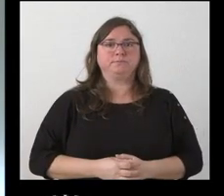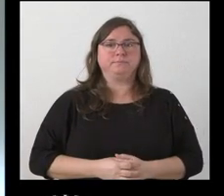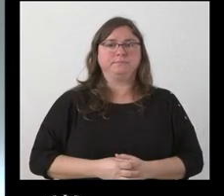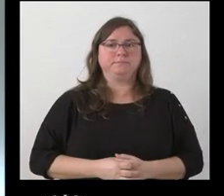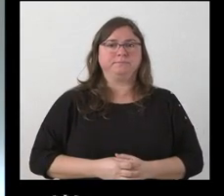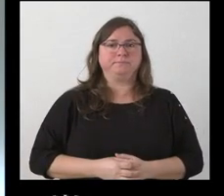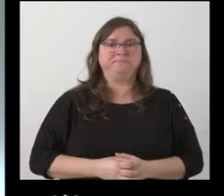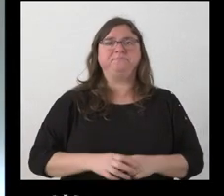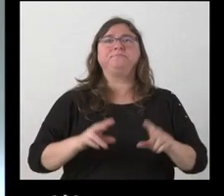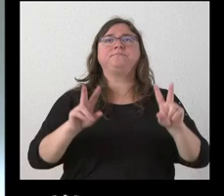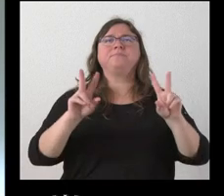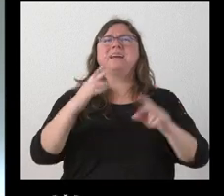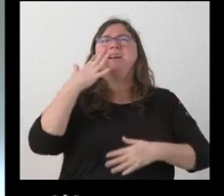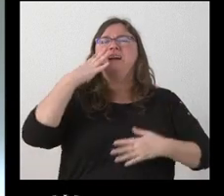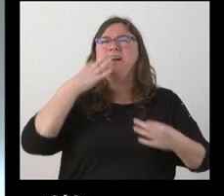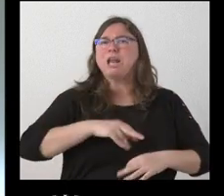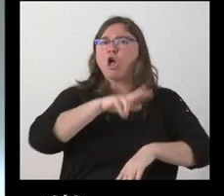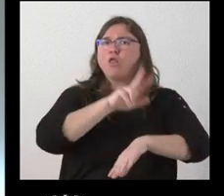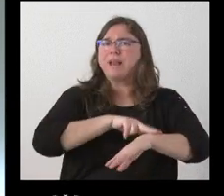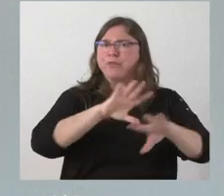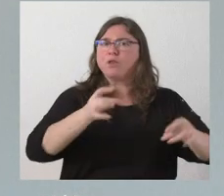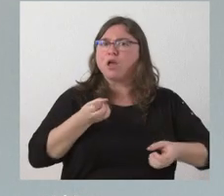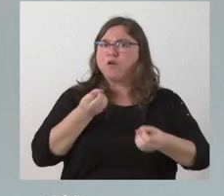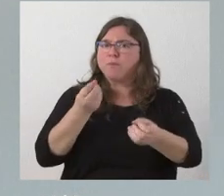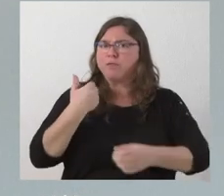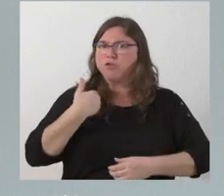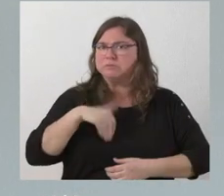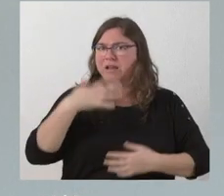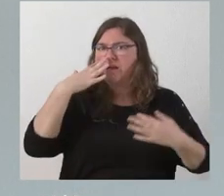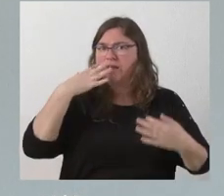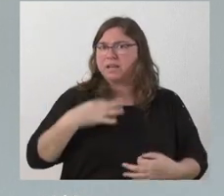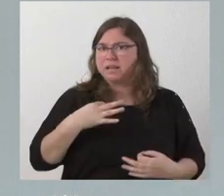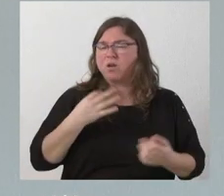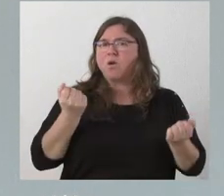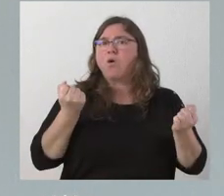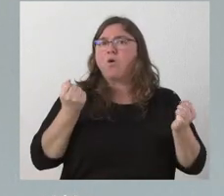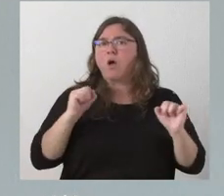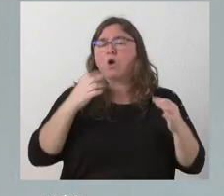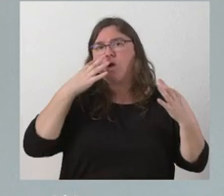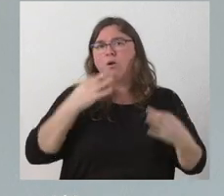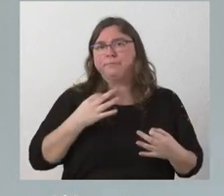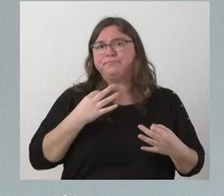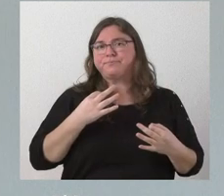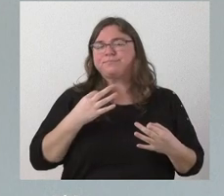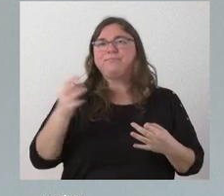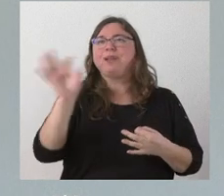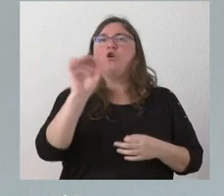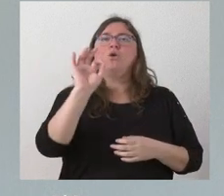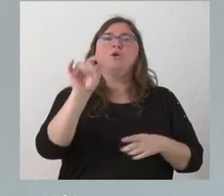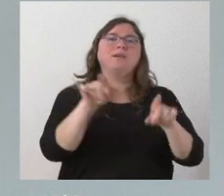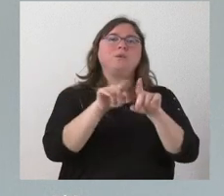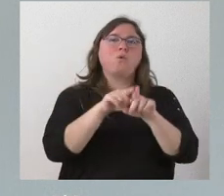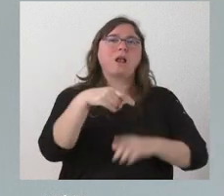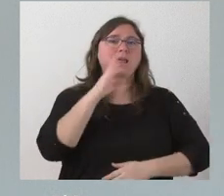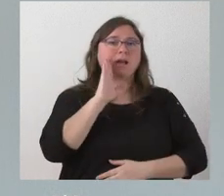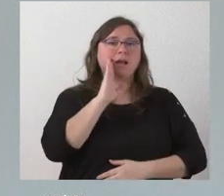creo que la delegación territorial informó sobre esto de asunto porque aunque lógicamente digamos que no entra como comenté antes